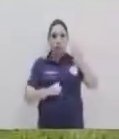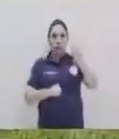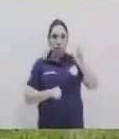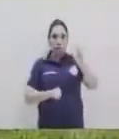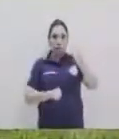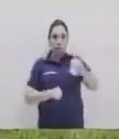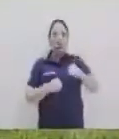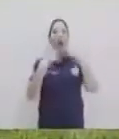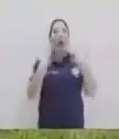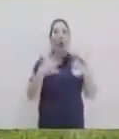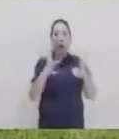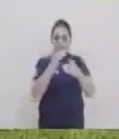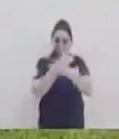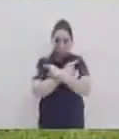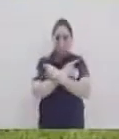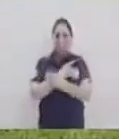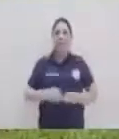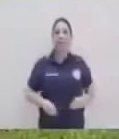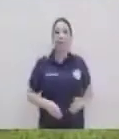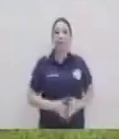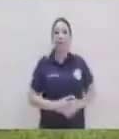segundos y